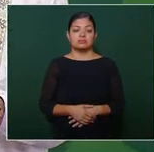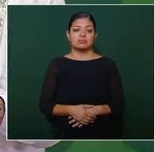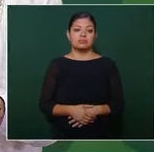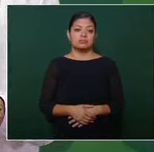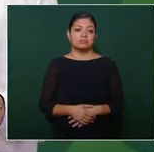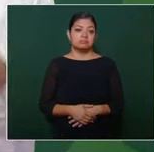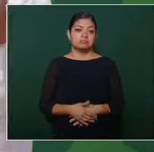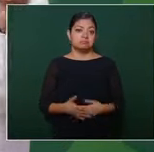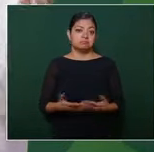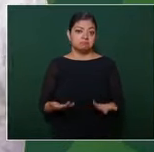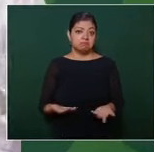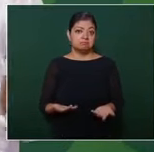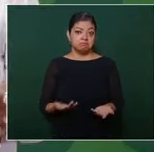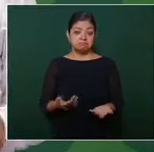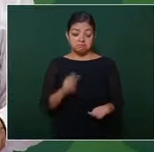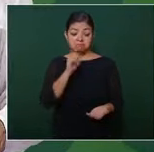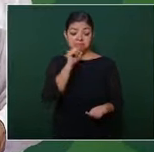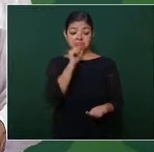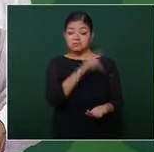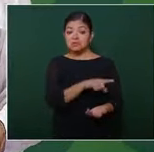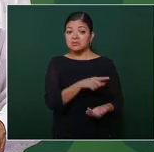sucediendo lo mismo